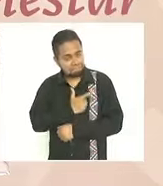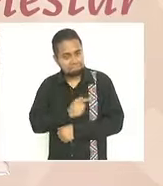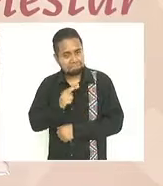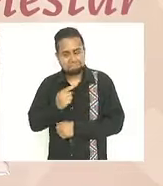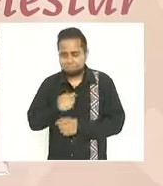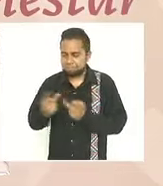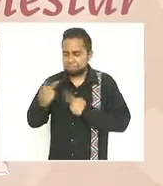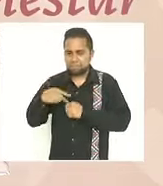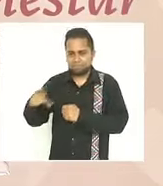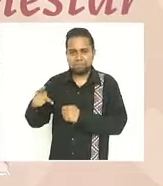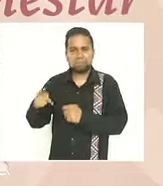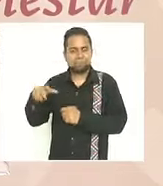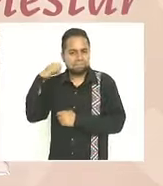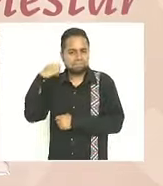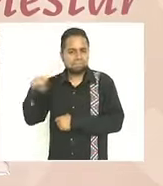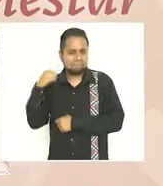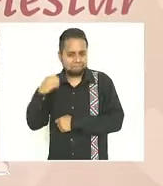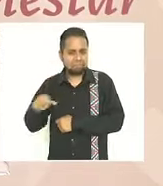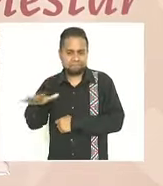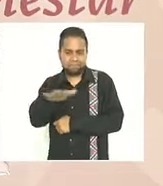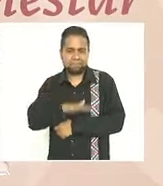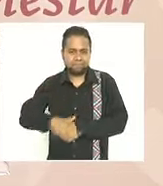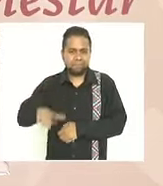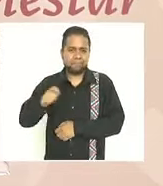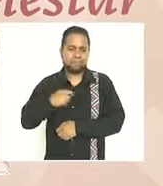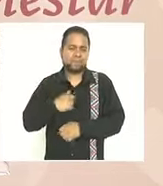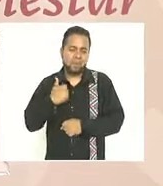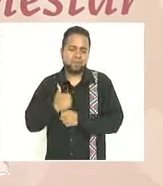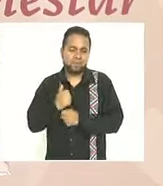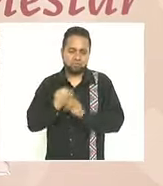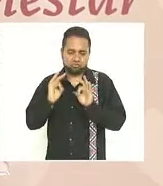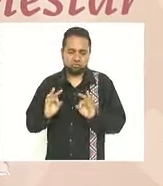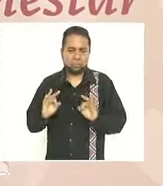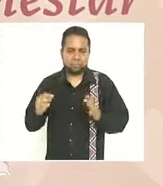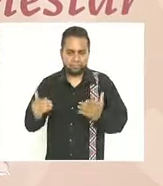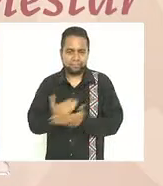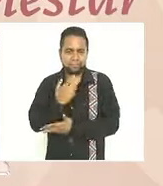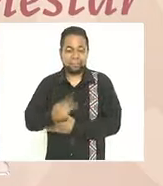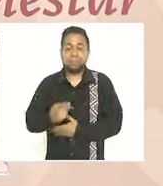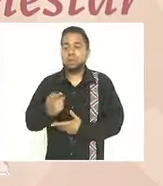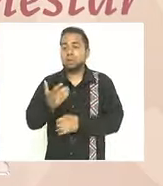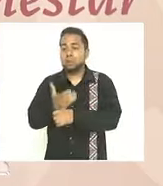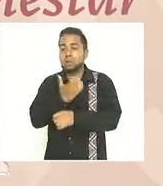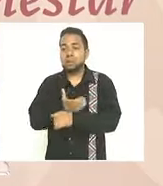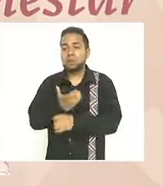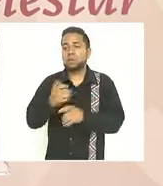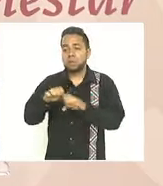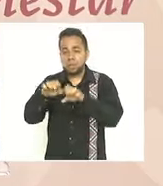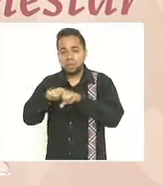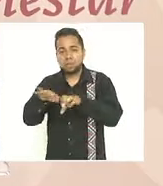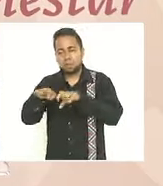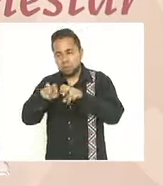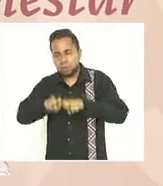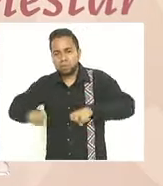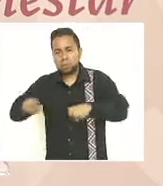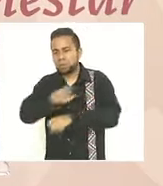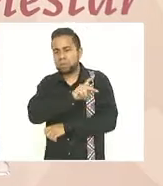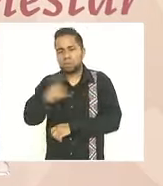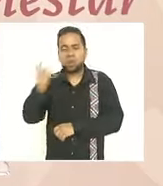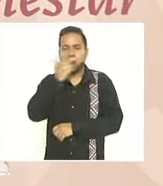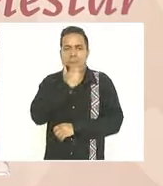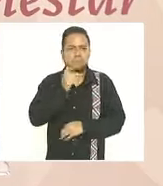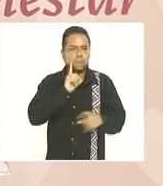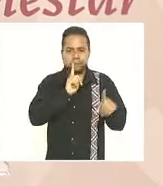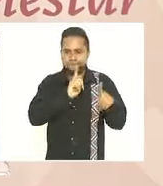aquí en su tierra que también es la tierra de mi abuelo compañeras y compañeros de gabinete todas y todos